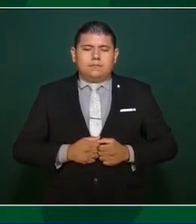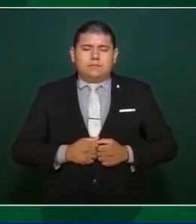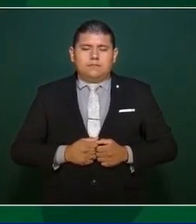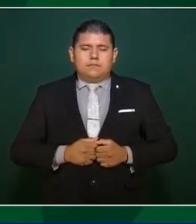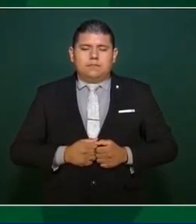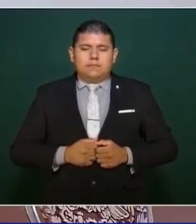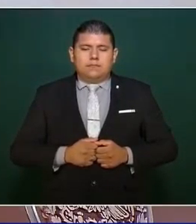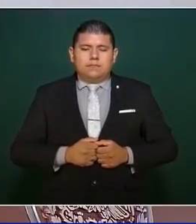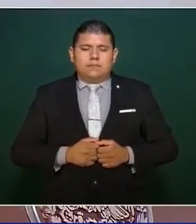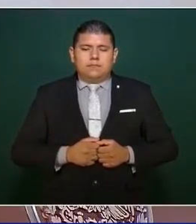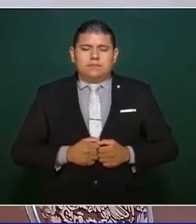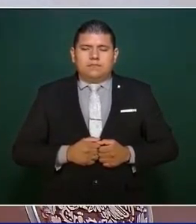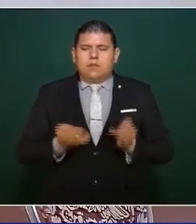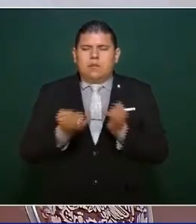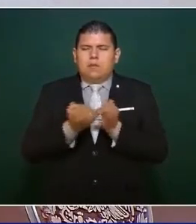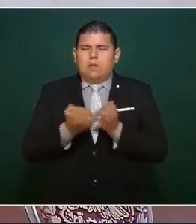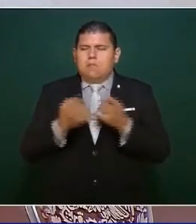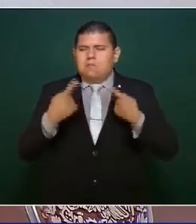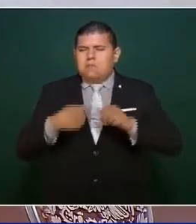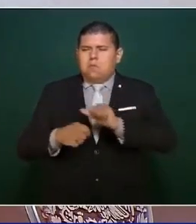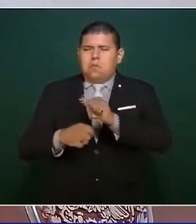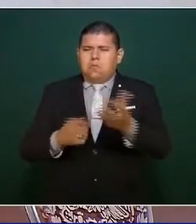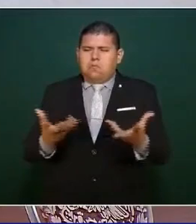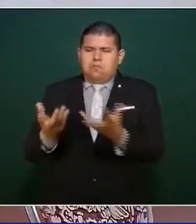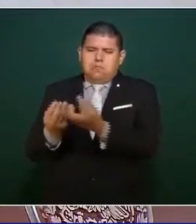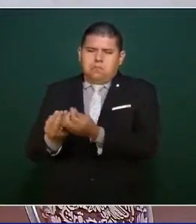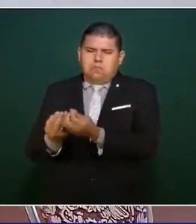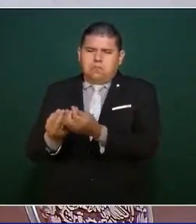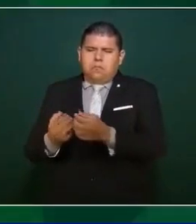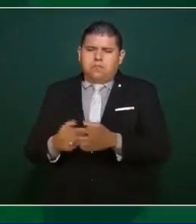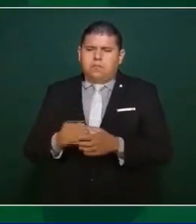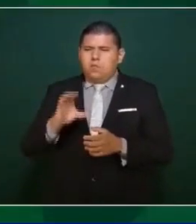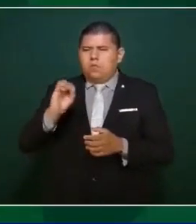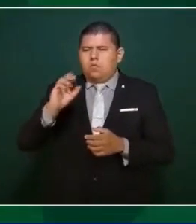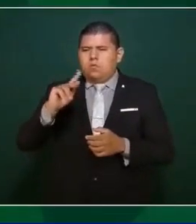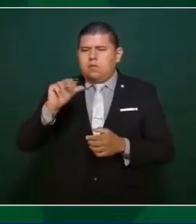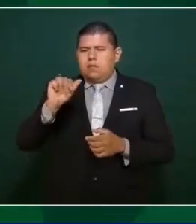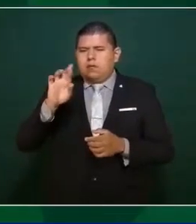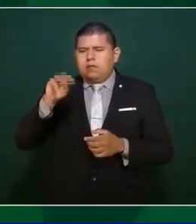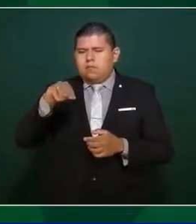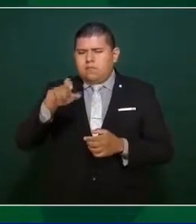Y otros, el de Coparmex.